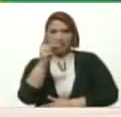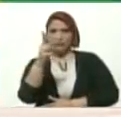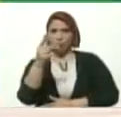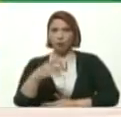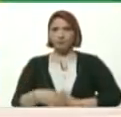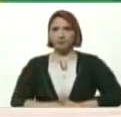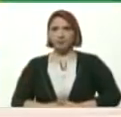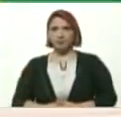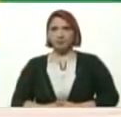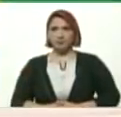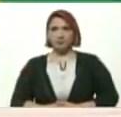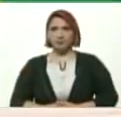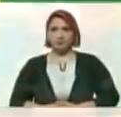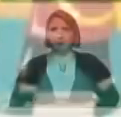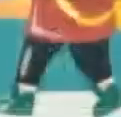cuña